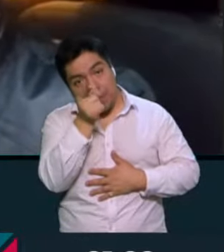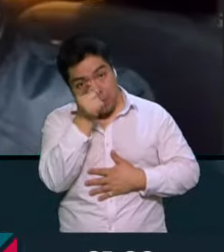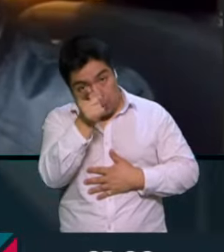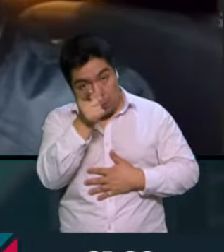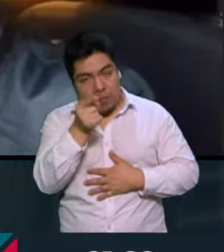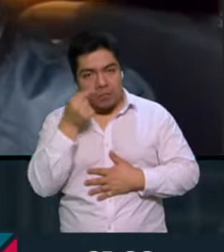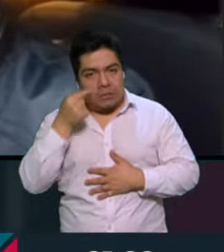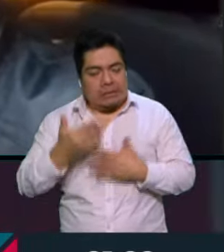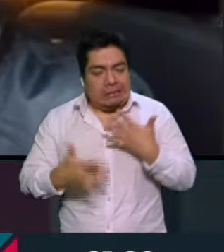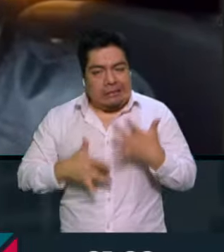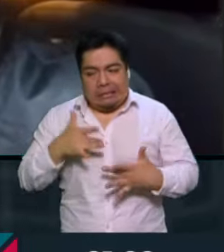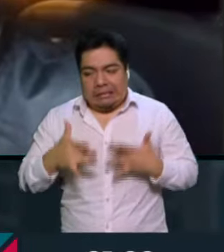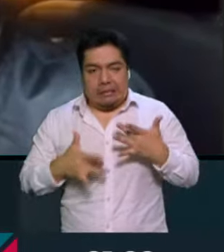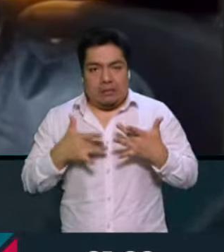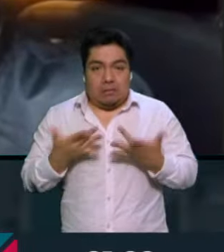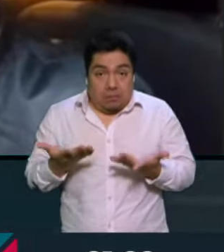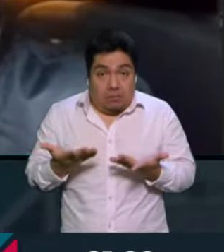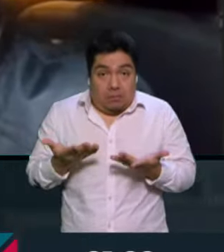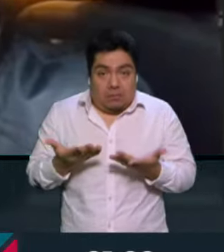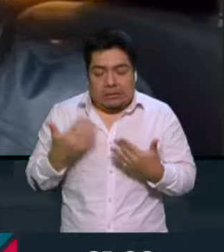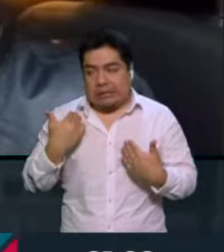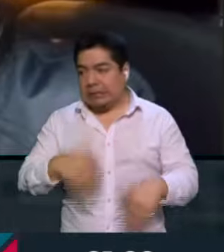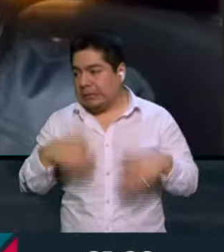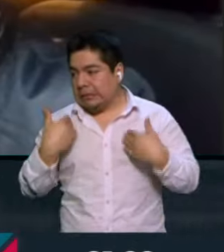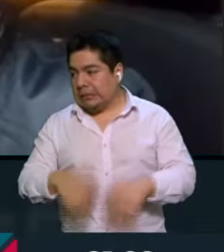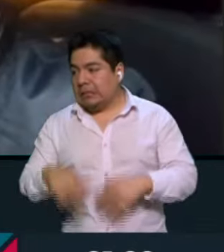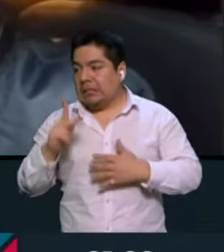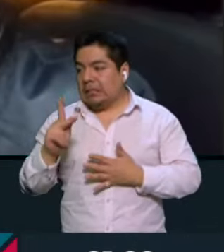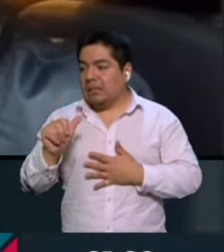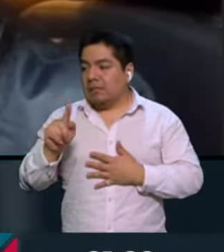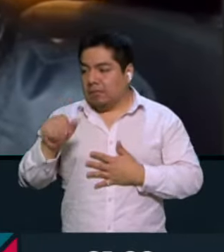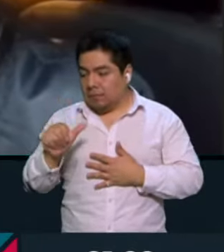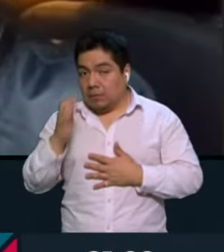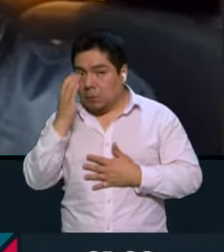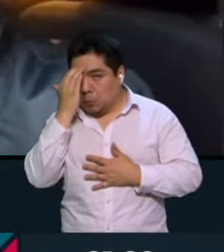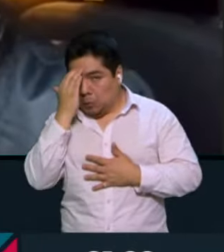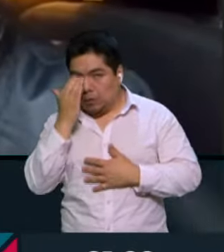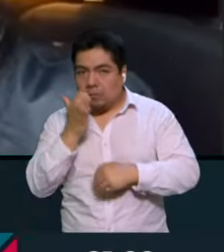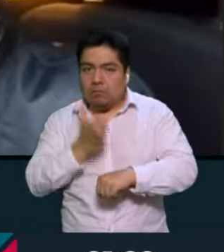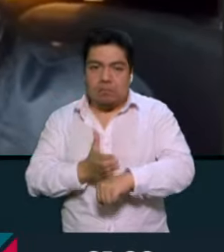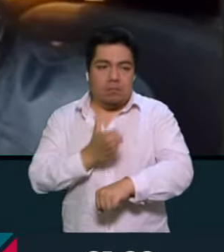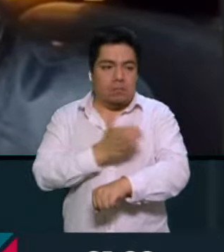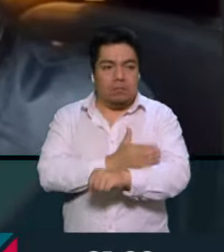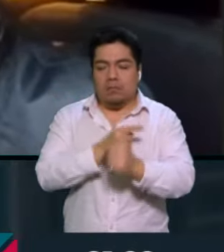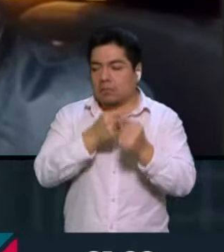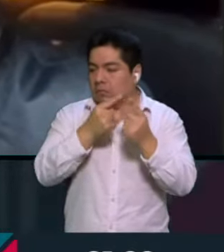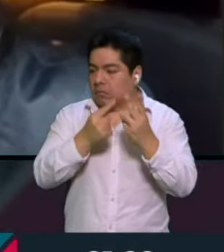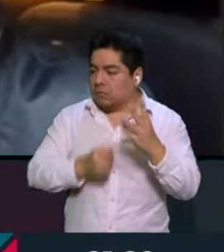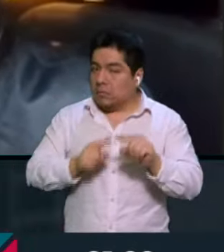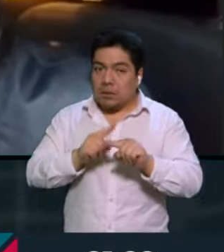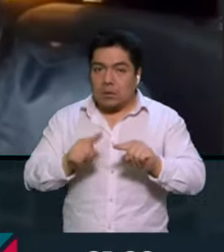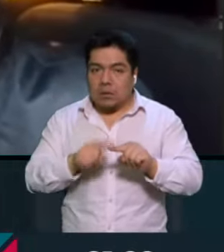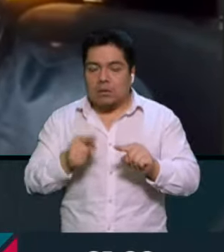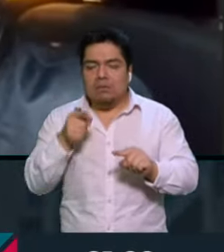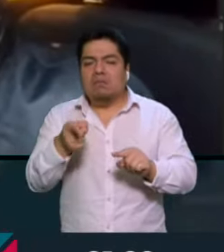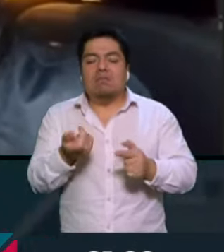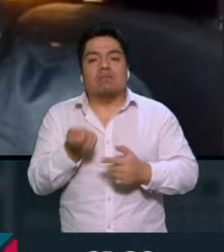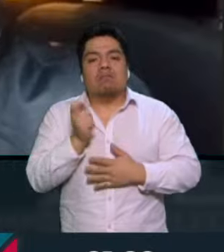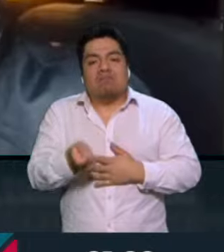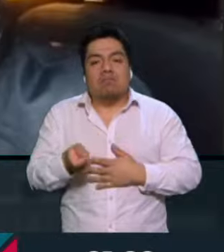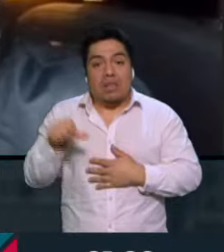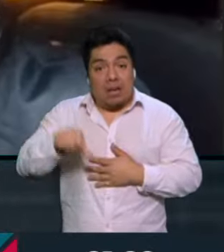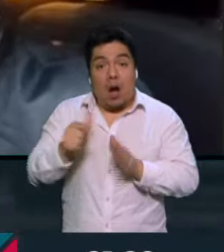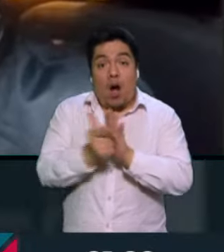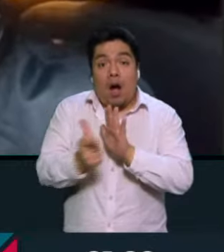que viviste el caso terrible de Paola Buenrostro, que has acompañado otros tantos, ¿qué es lo que representa la